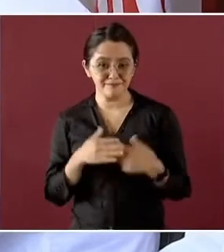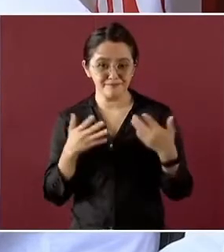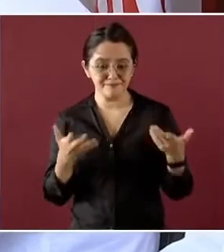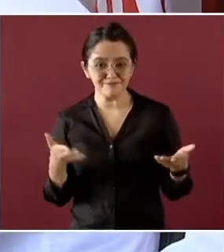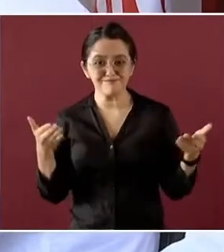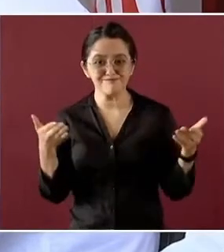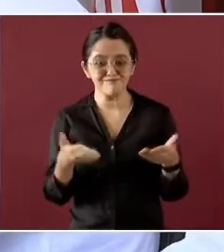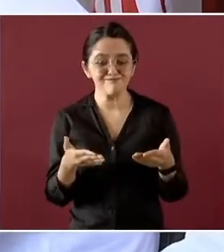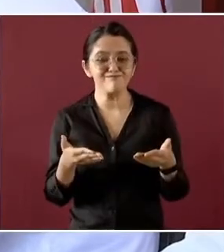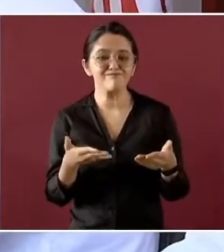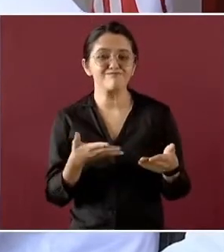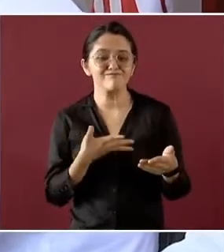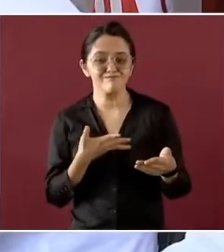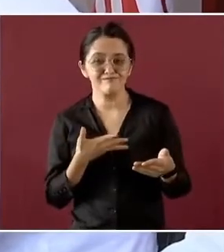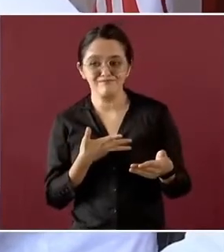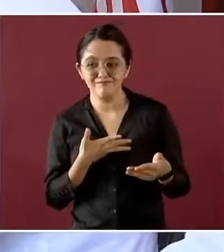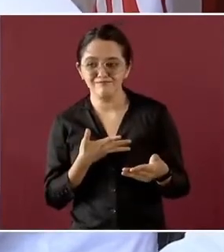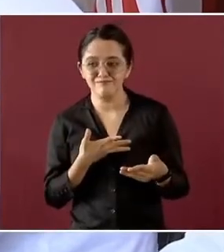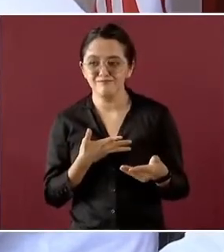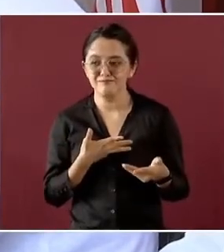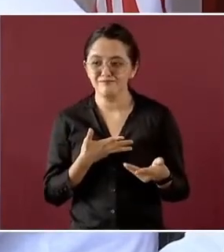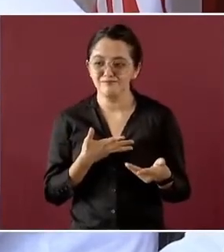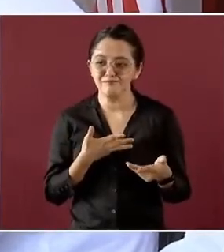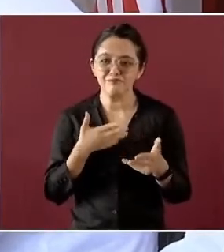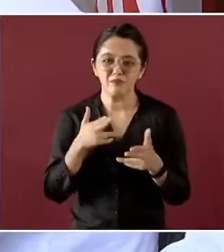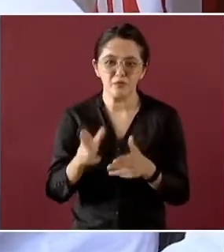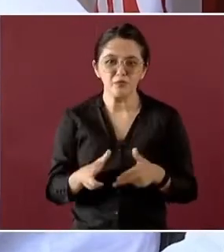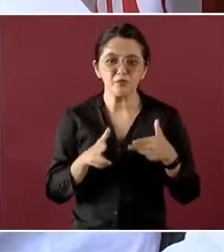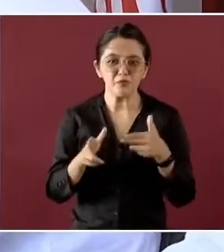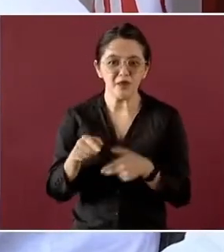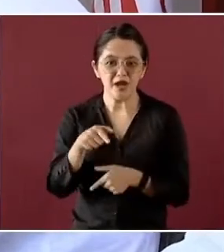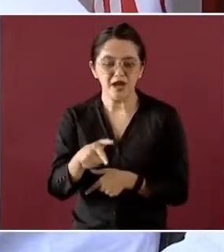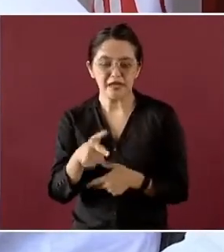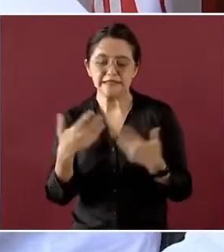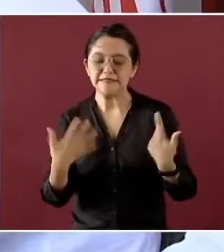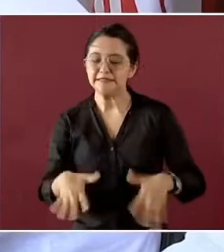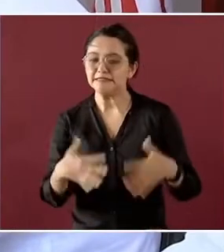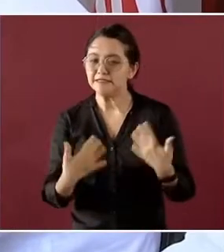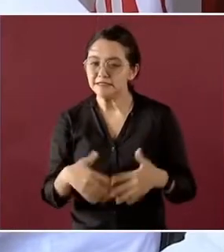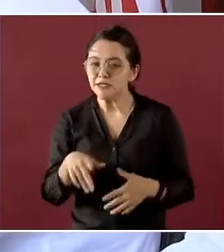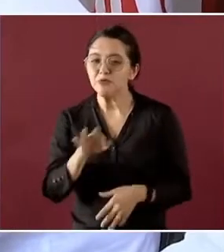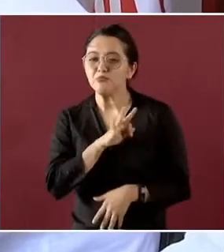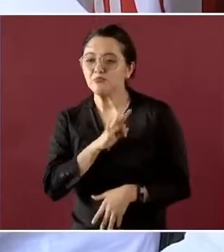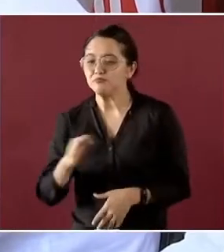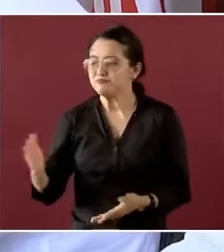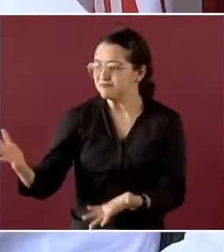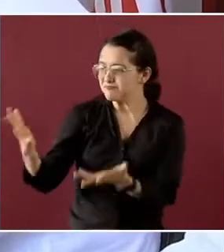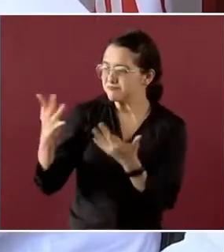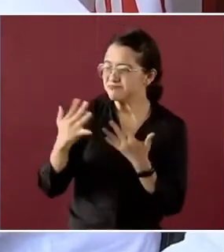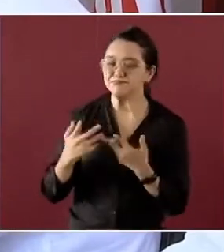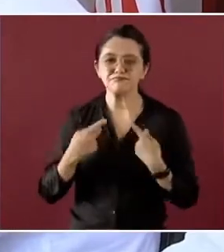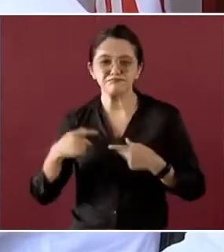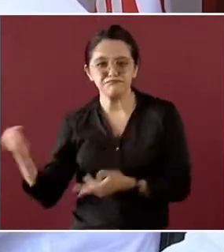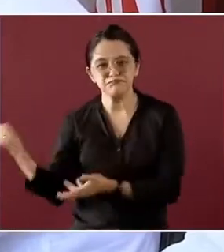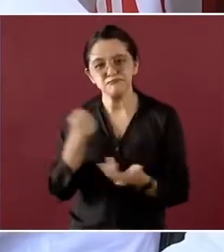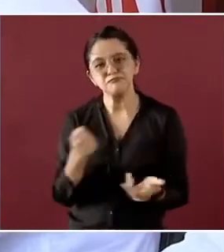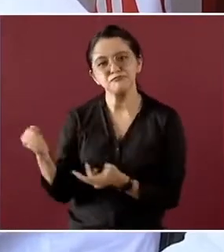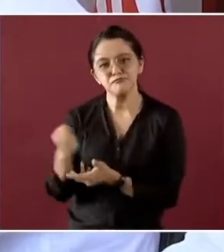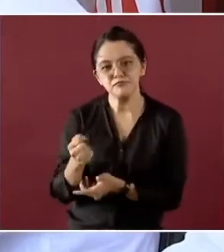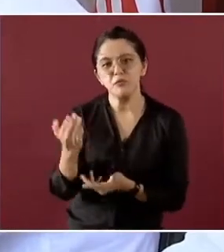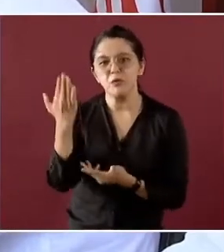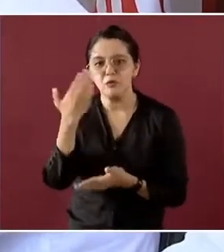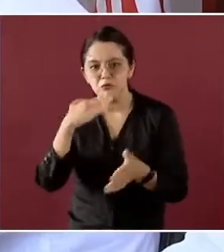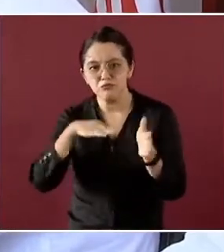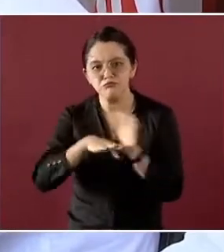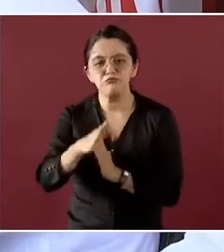el TEMEC un gran habilitador para traer mayores inversiones con certeza jurídica, desarrollar talento y aprovechar la